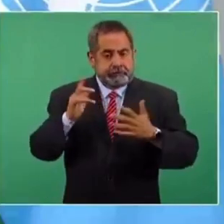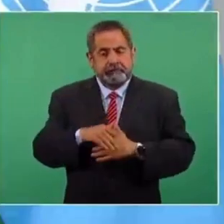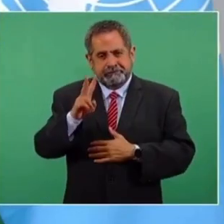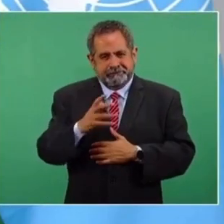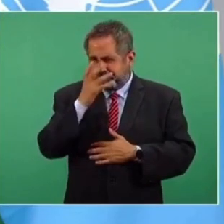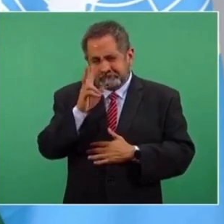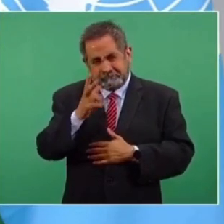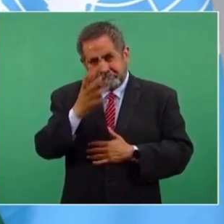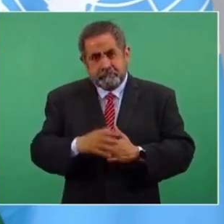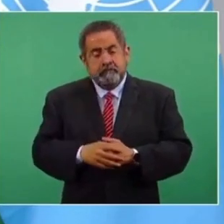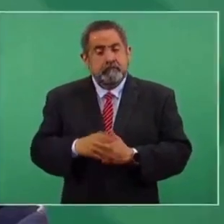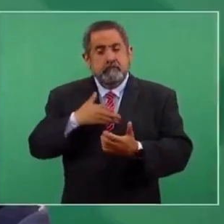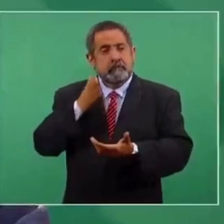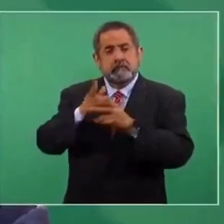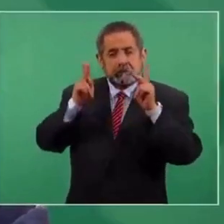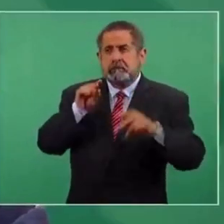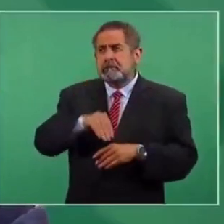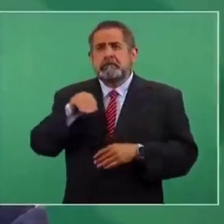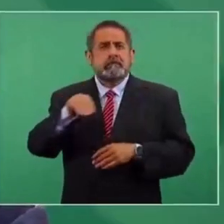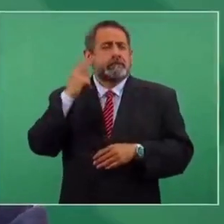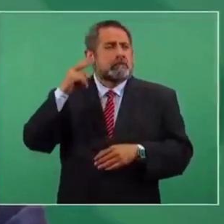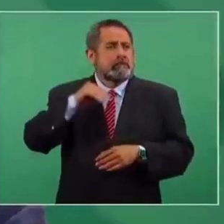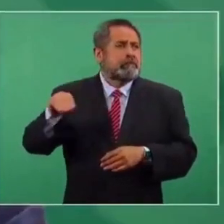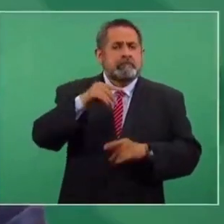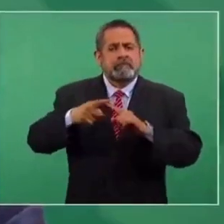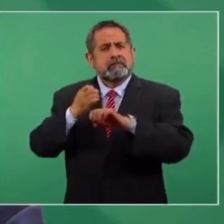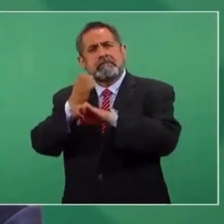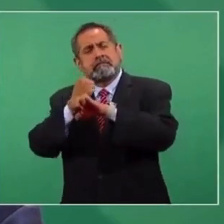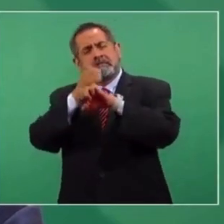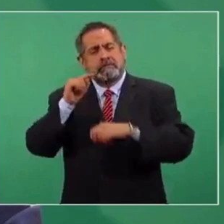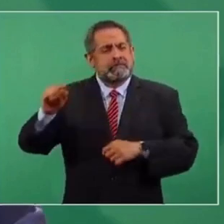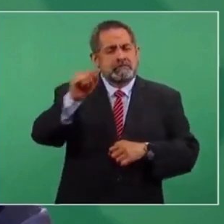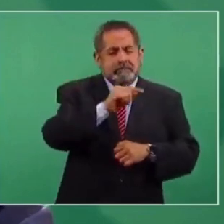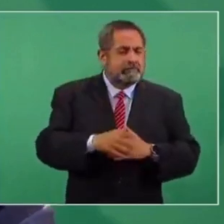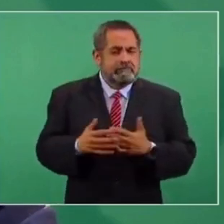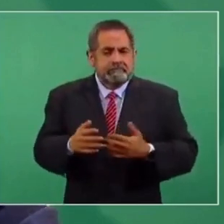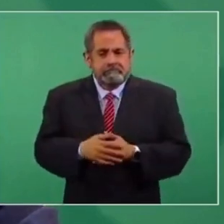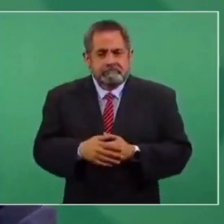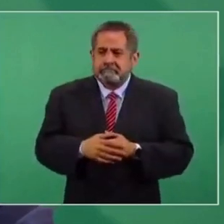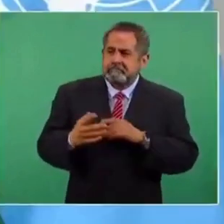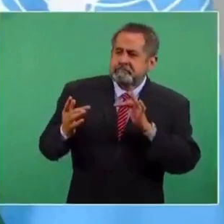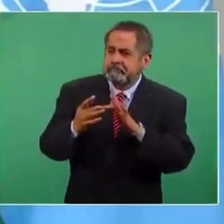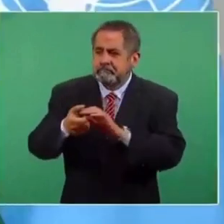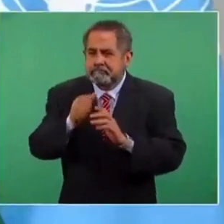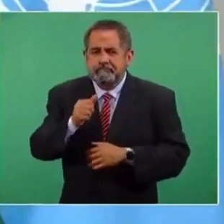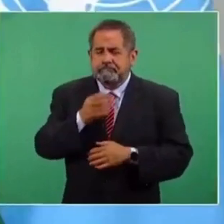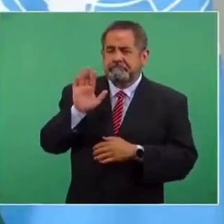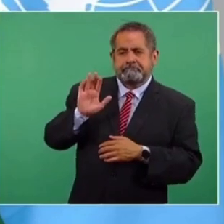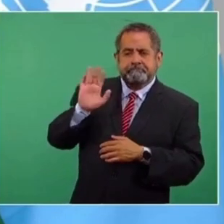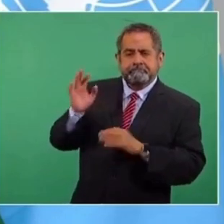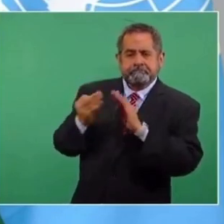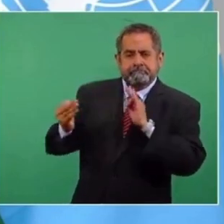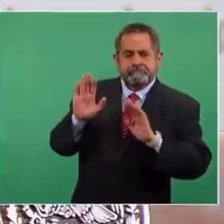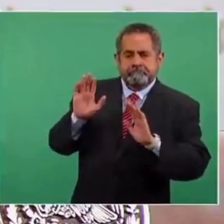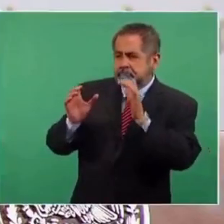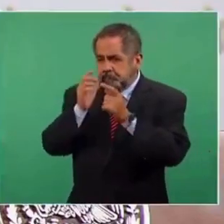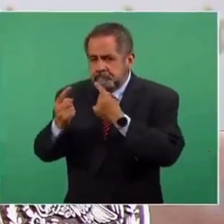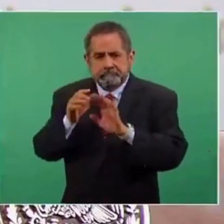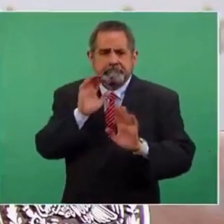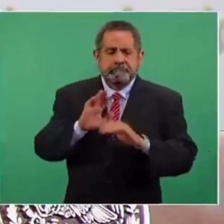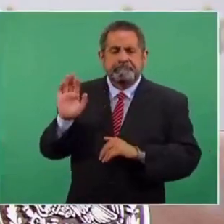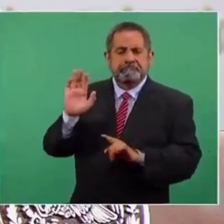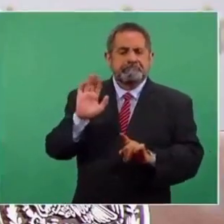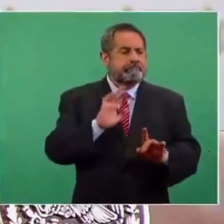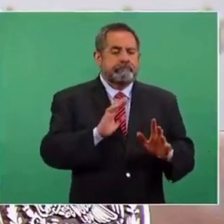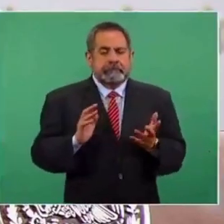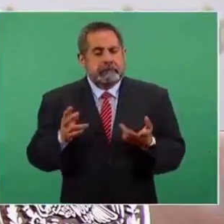mucha pena de que estoy visitando los estados y pues nada más es saludo, no hay comunicación, la gente quiere